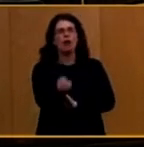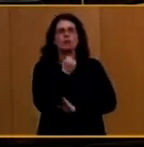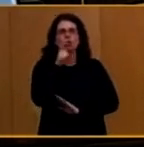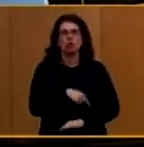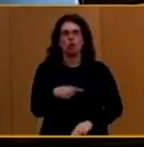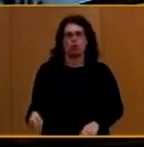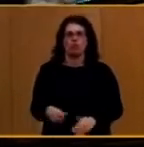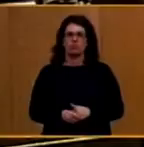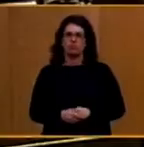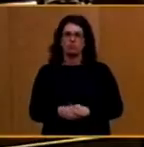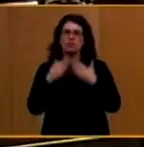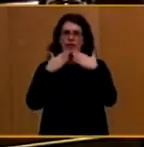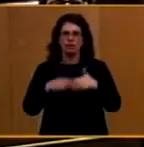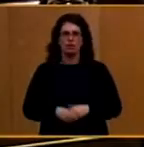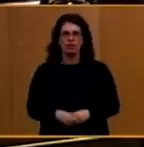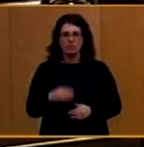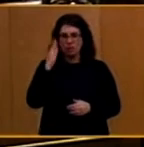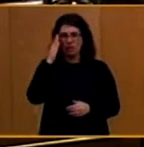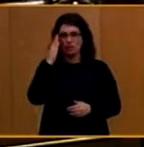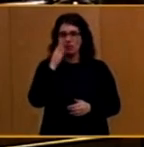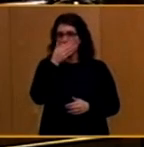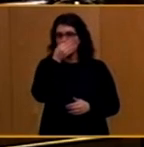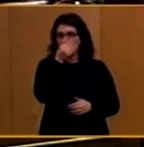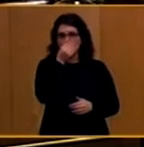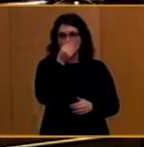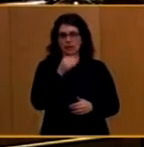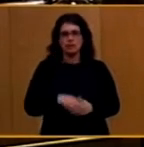Muchas gracias. Gracias, señor Lara.